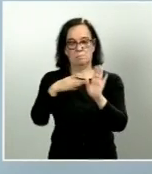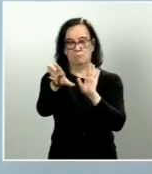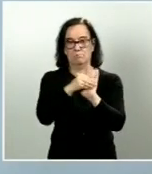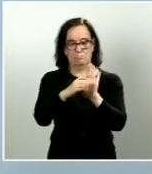Constitución.